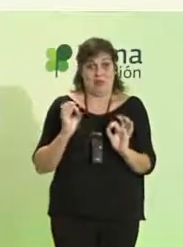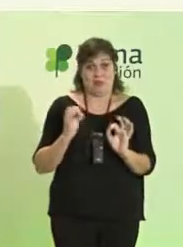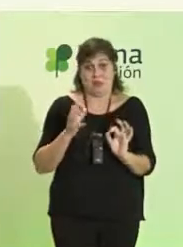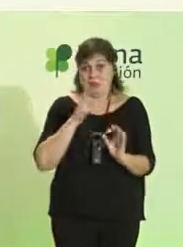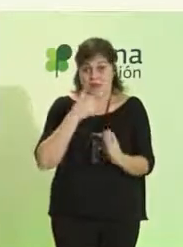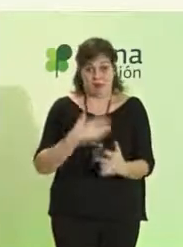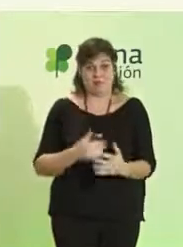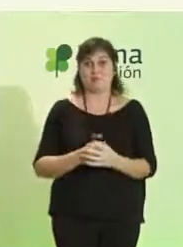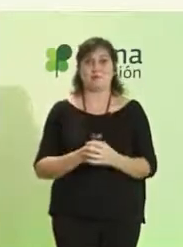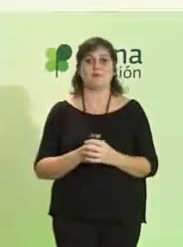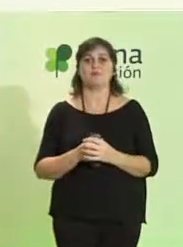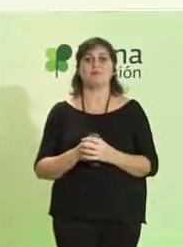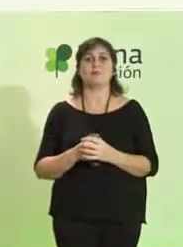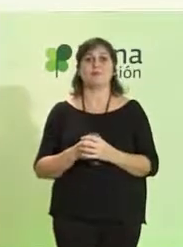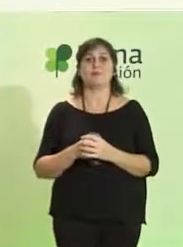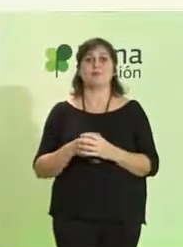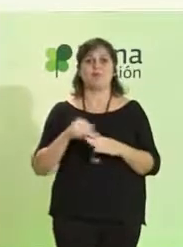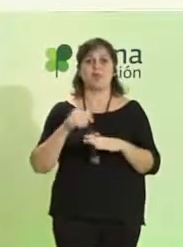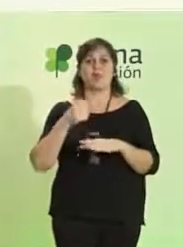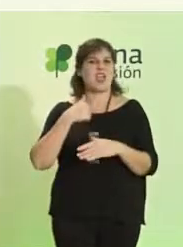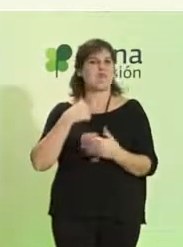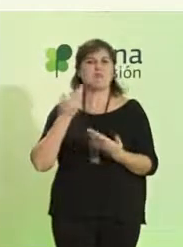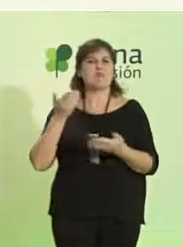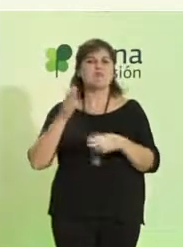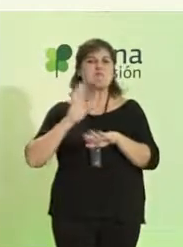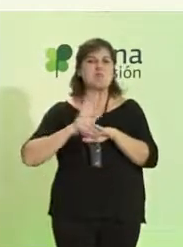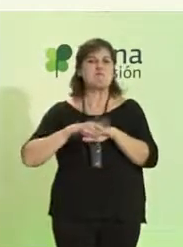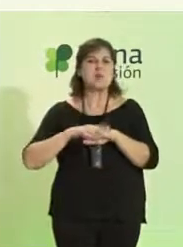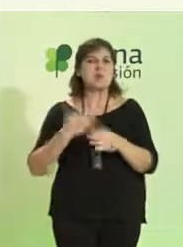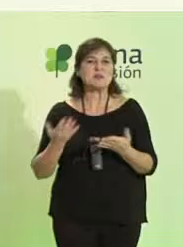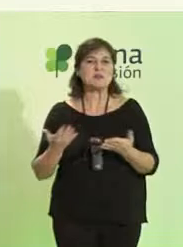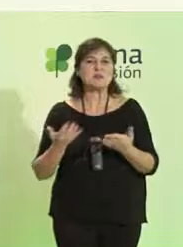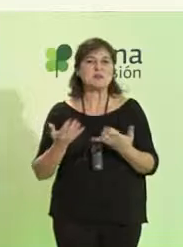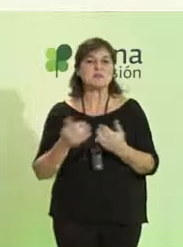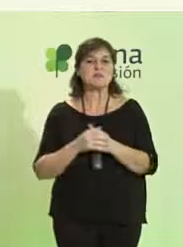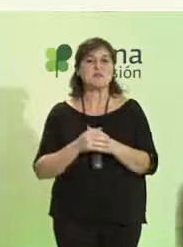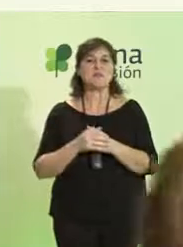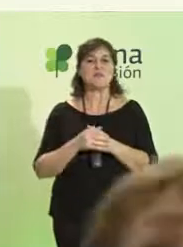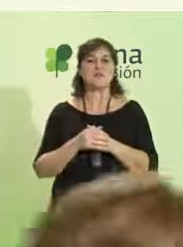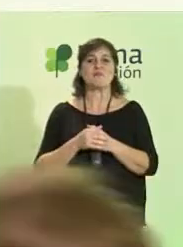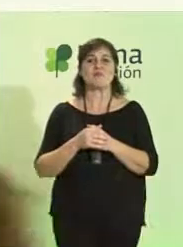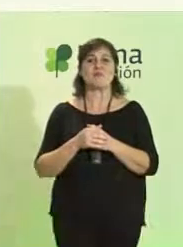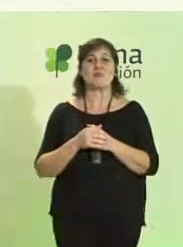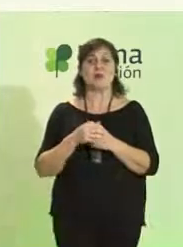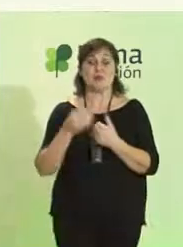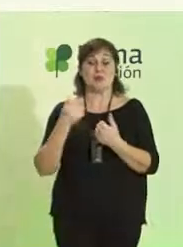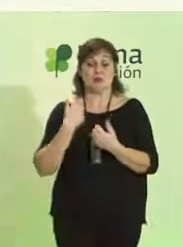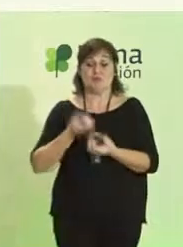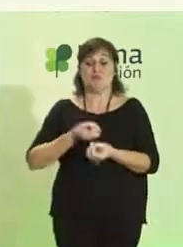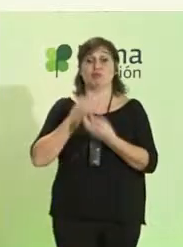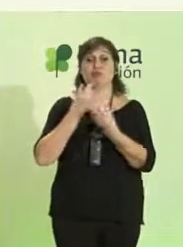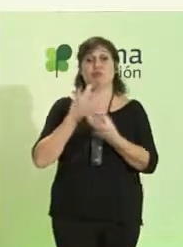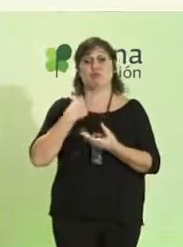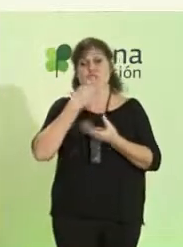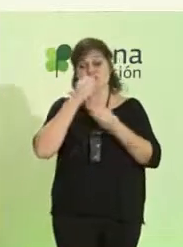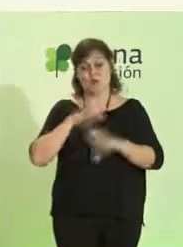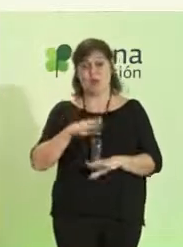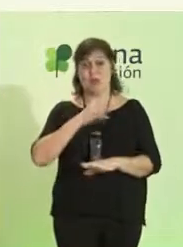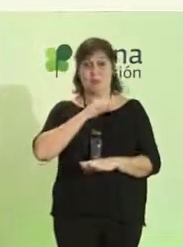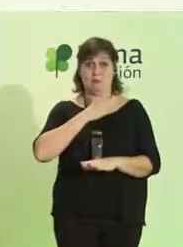¿Por qué a mí? Aquí tengo que entrar un poco en mi propia historia personal. Yo